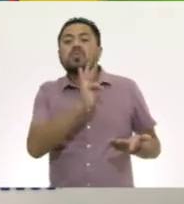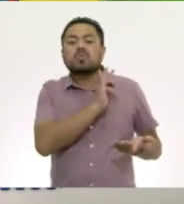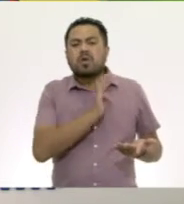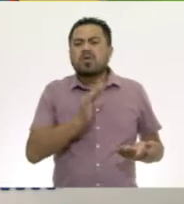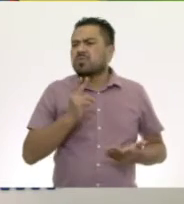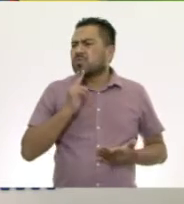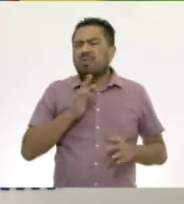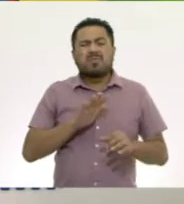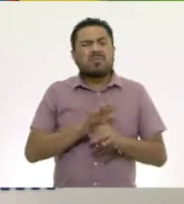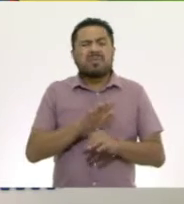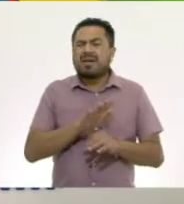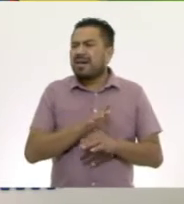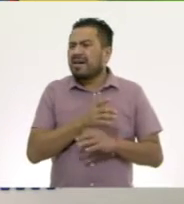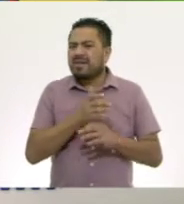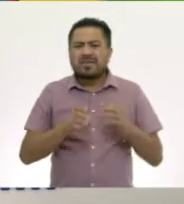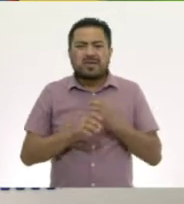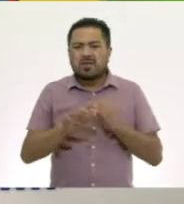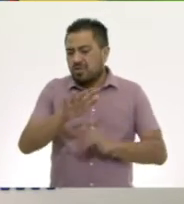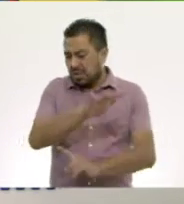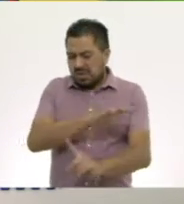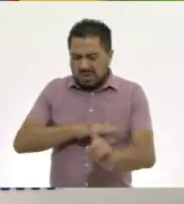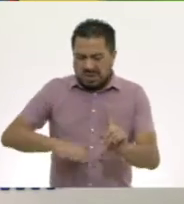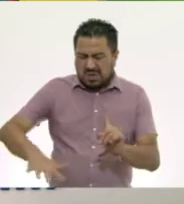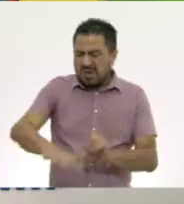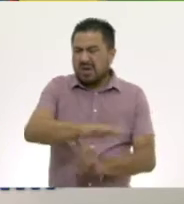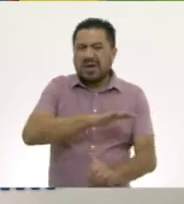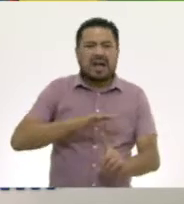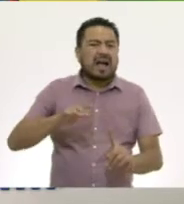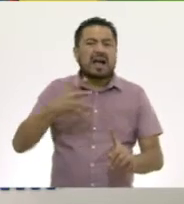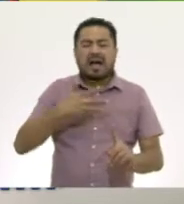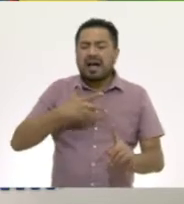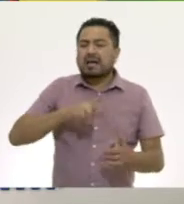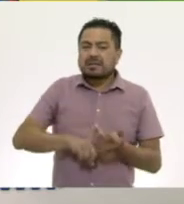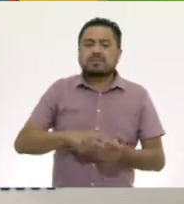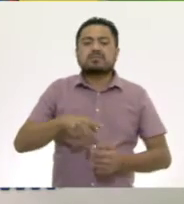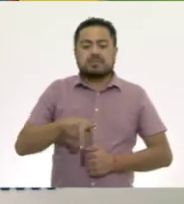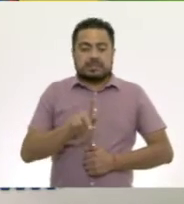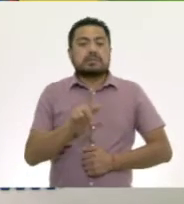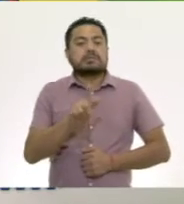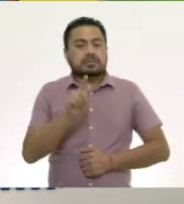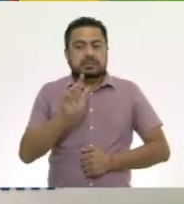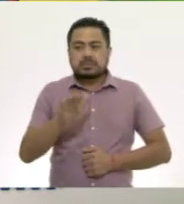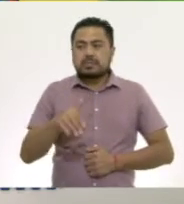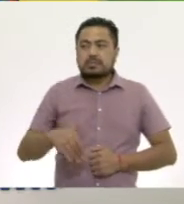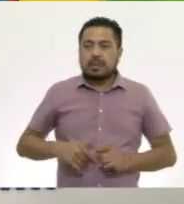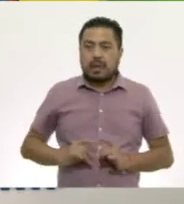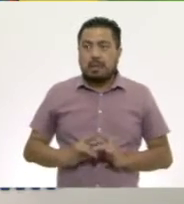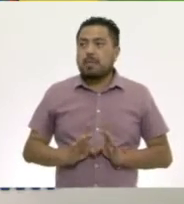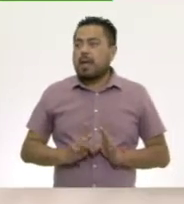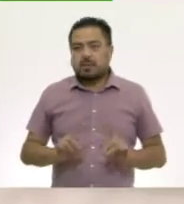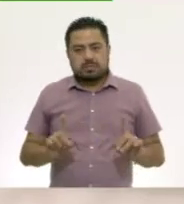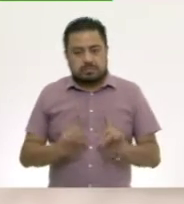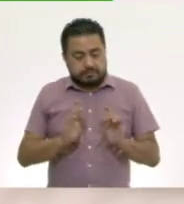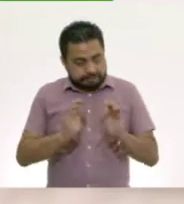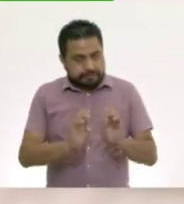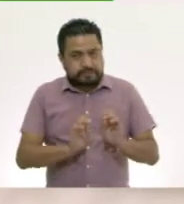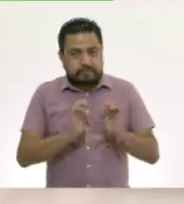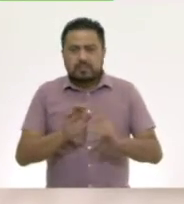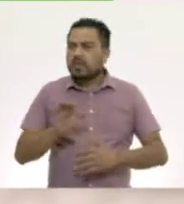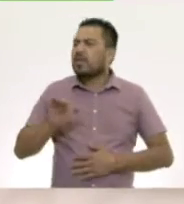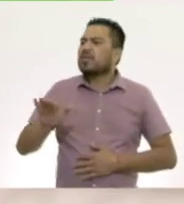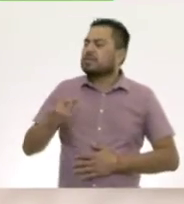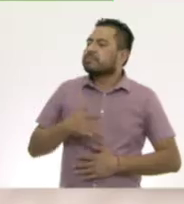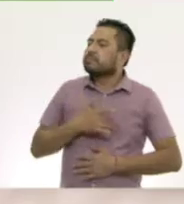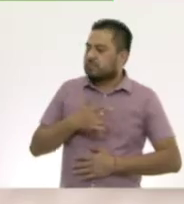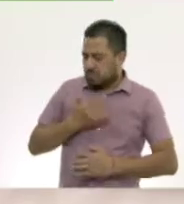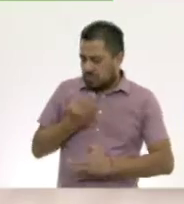cualquier objeto, todo lo que está a alrededor, siempre y cuando no corras ningún riesgo de lastimarte. Sohar, ¿qué